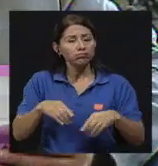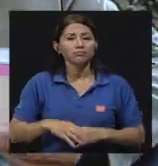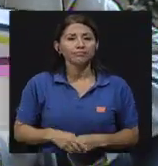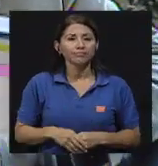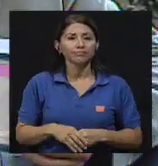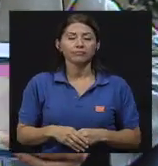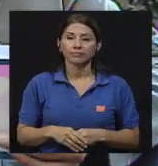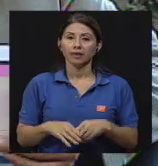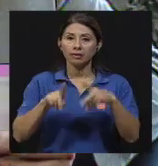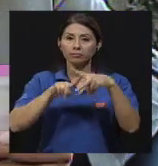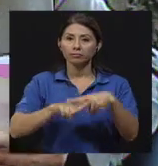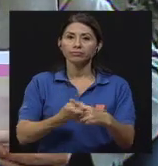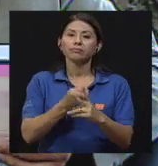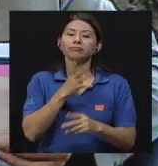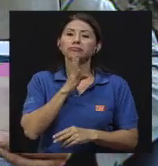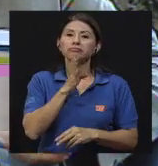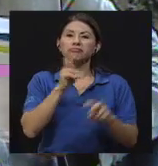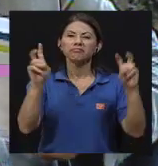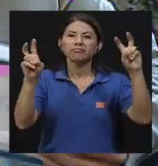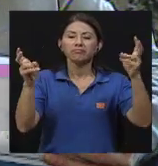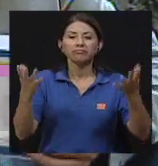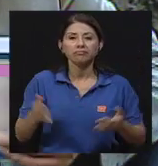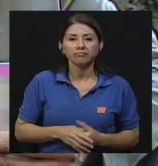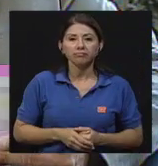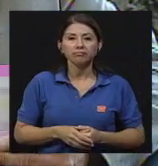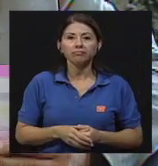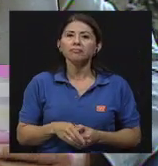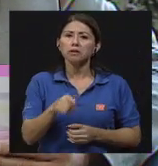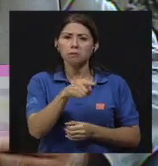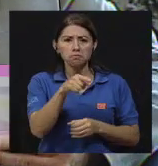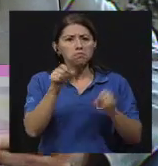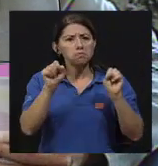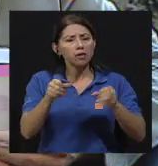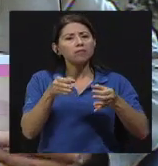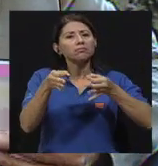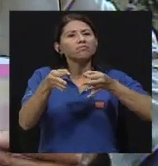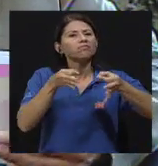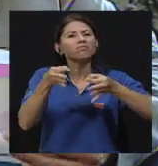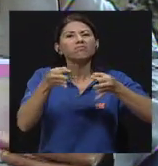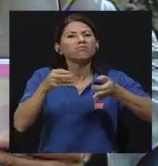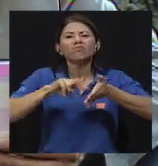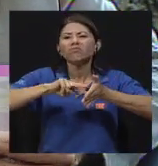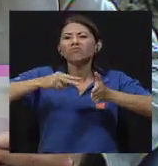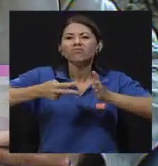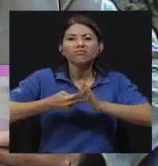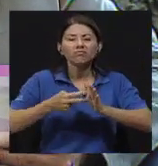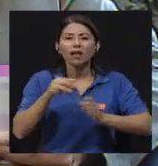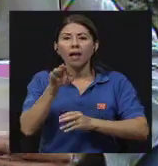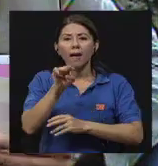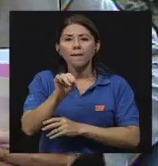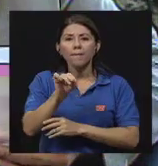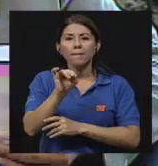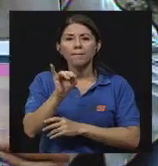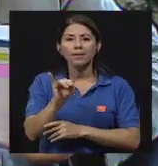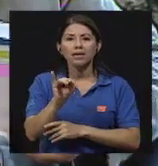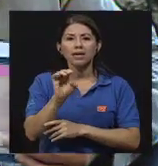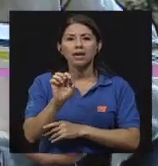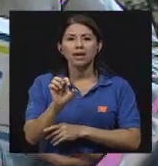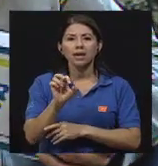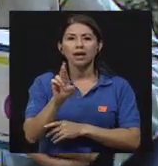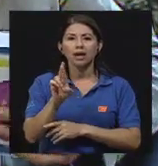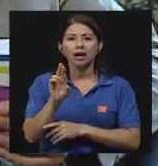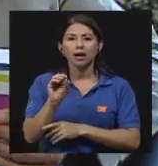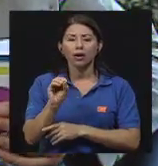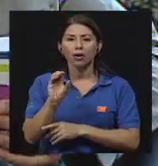comenzar a hablar de este tema, si le explica al público en qué consiste, qué son los microorganismos y cómo